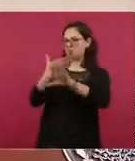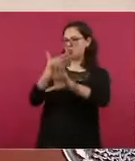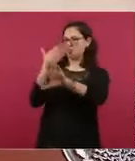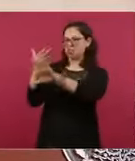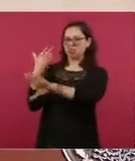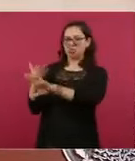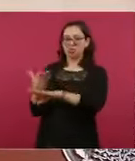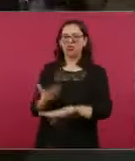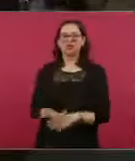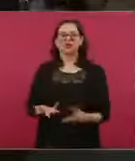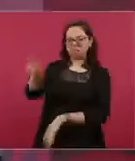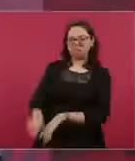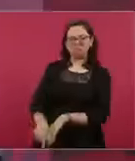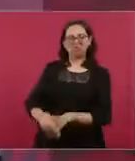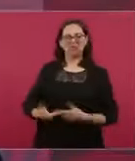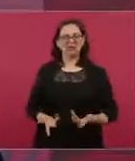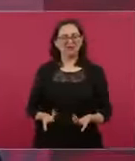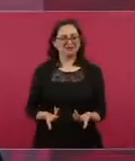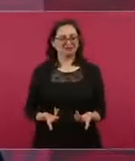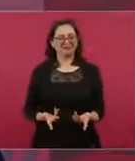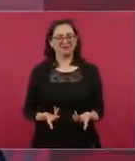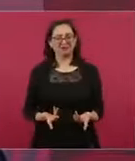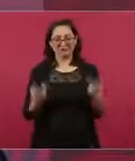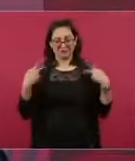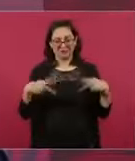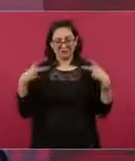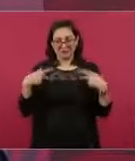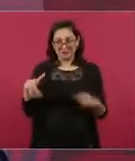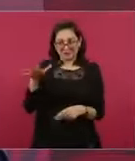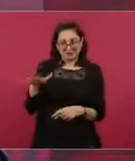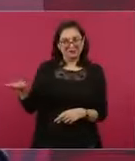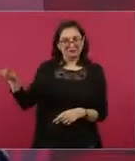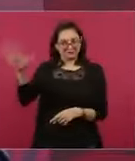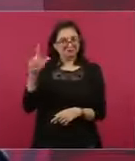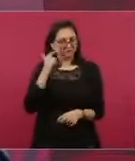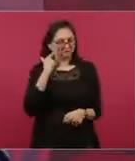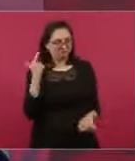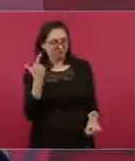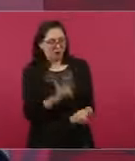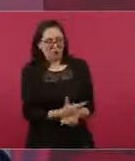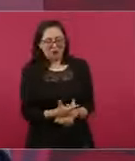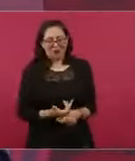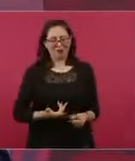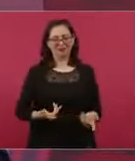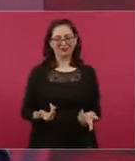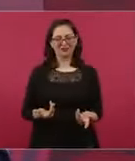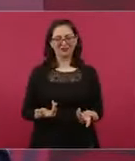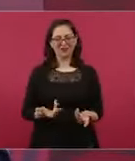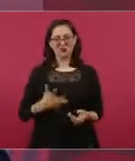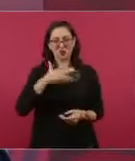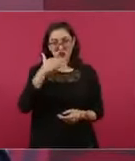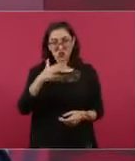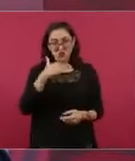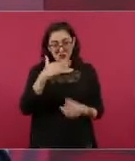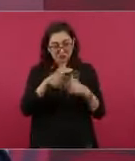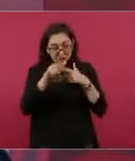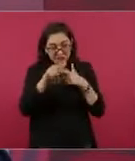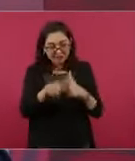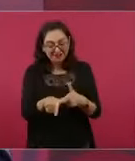a la gente? ¿Qué la gente quiere que siga la corrupción?